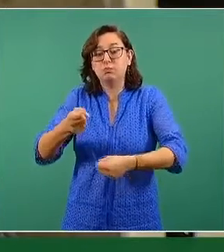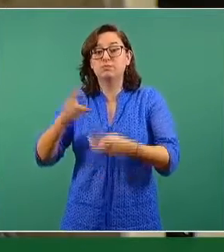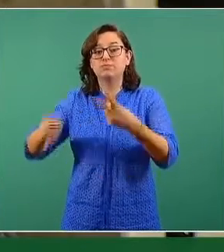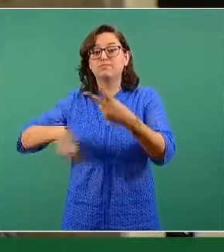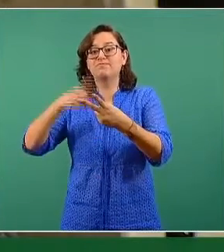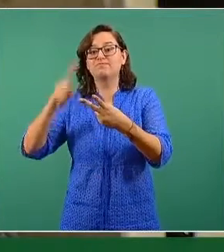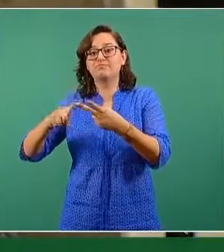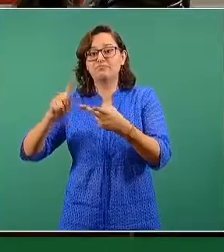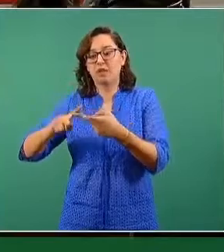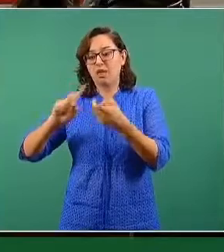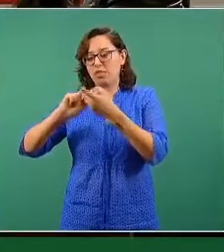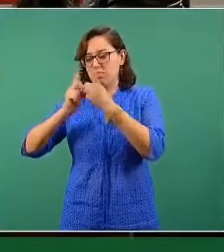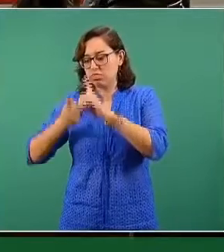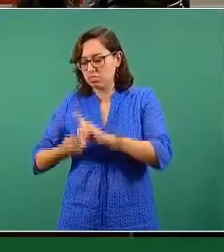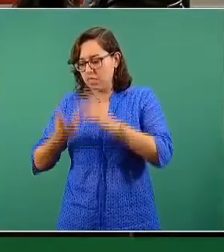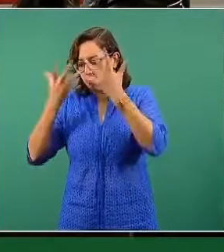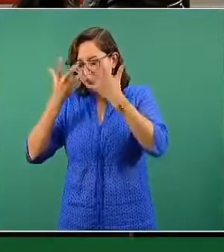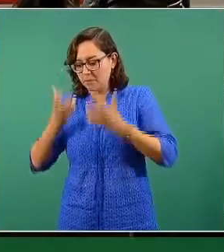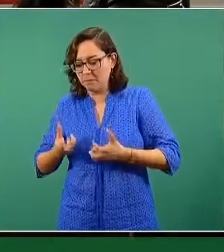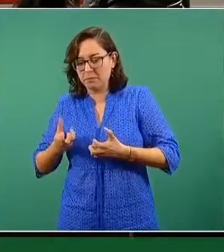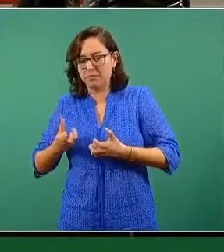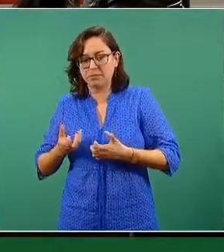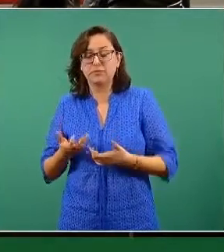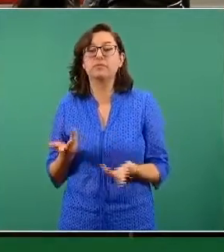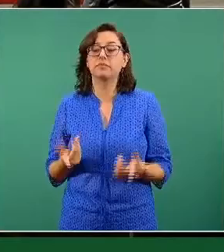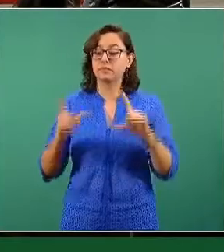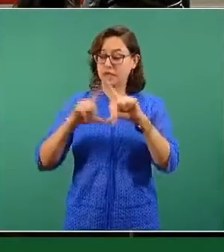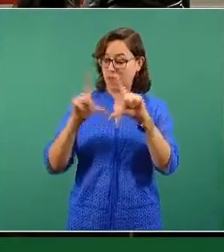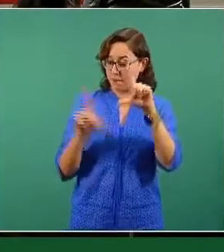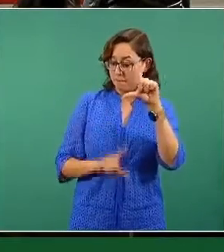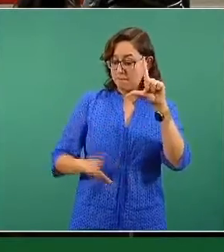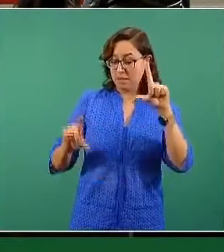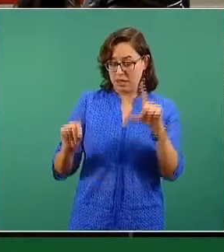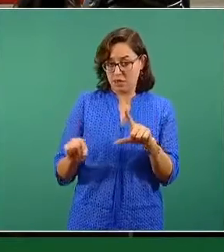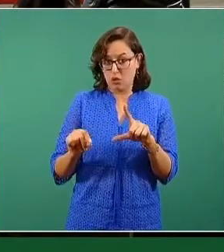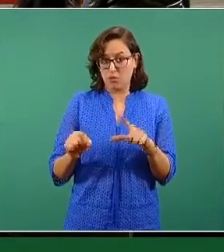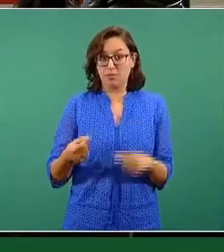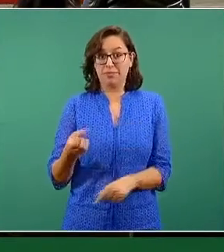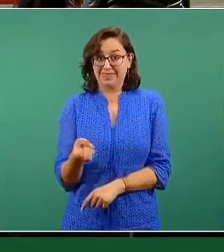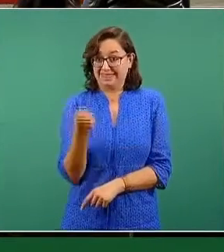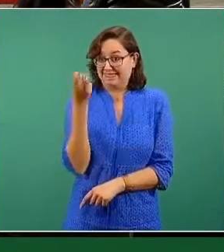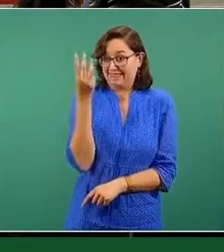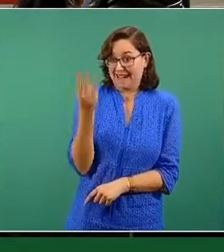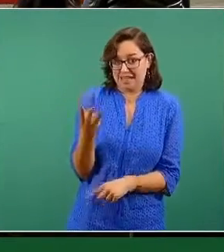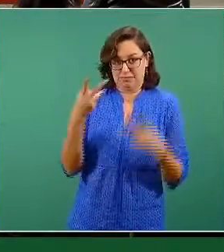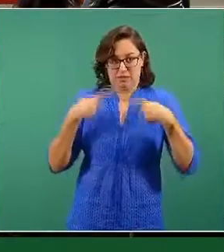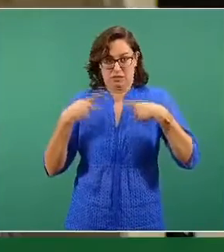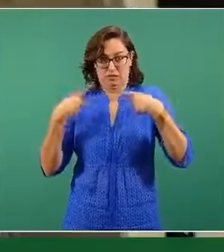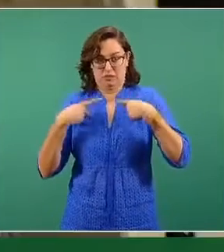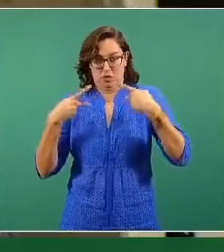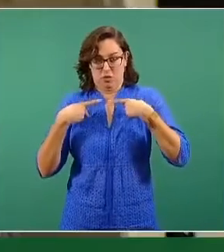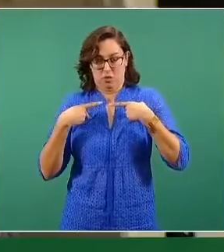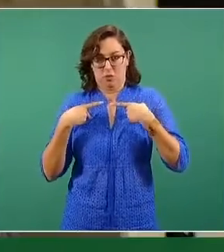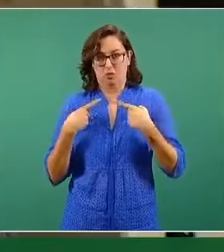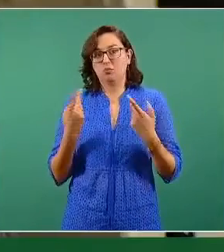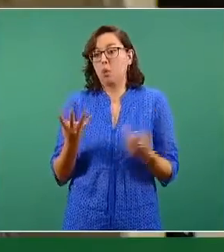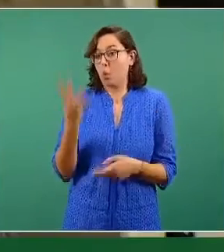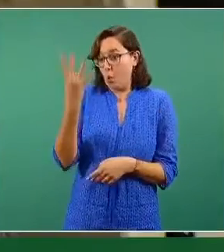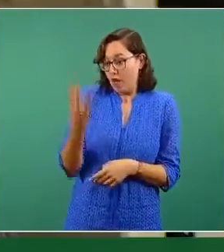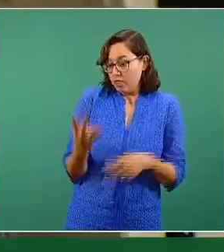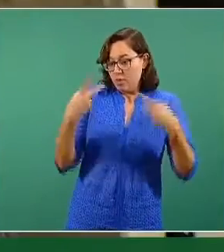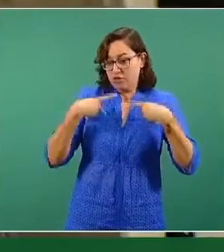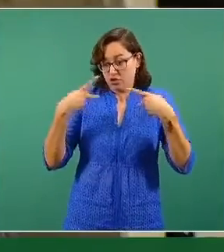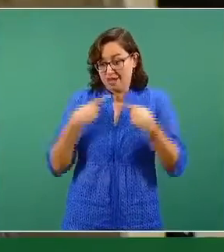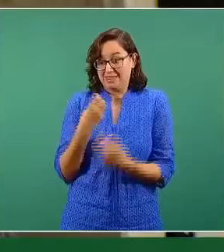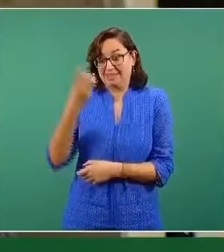mexicanos son obesos e hipertensos. Yo quisiera saber si la Secretaría de Salud, en conjunto con la